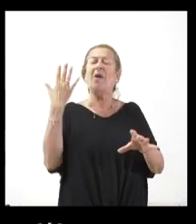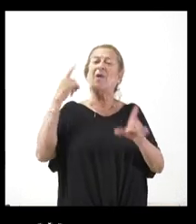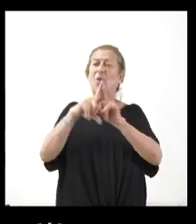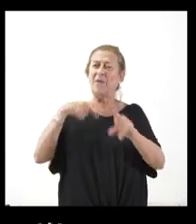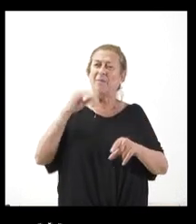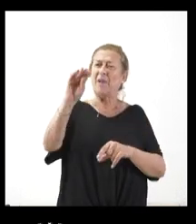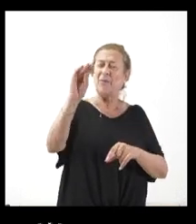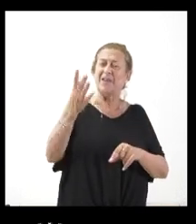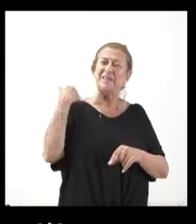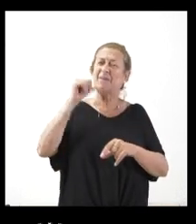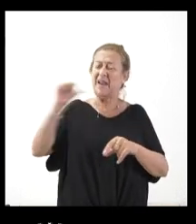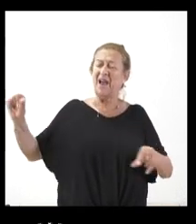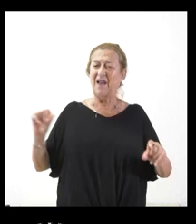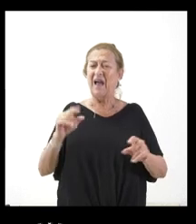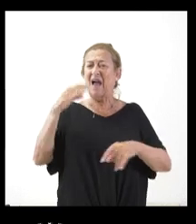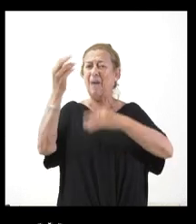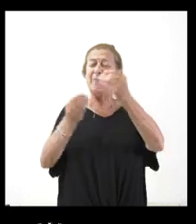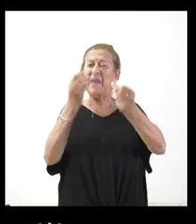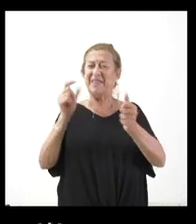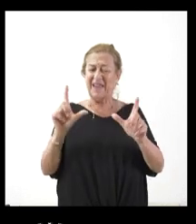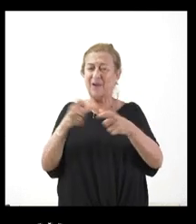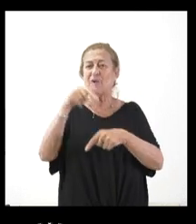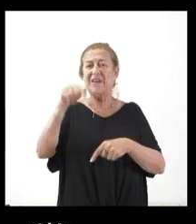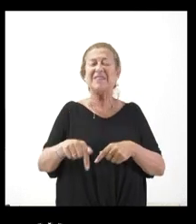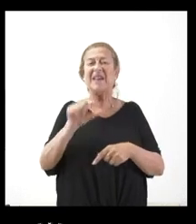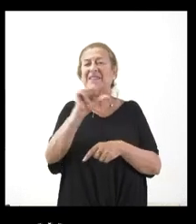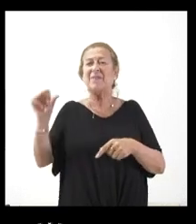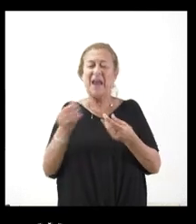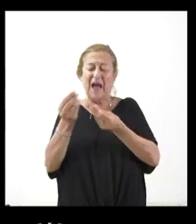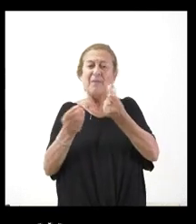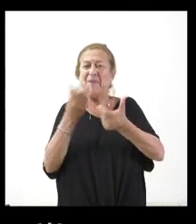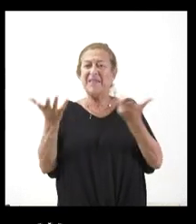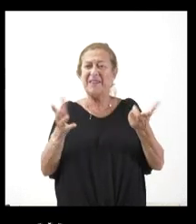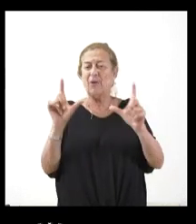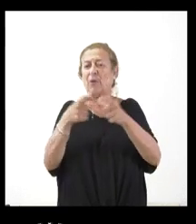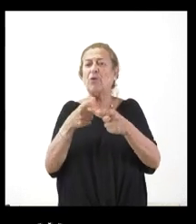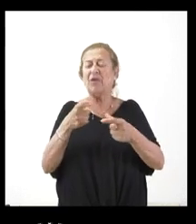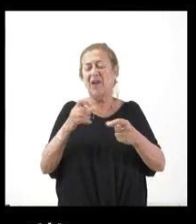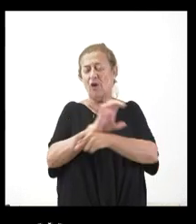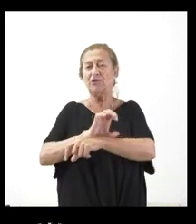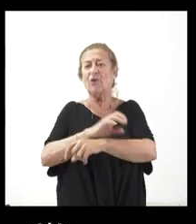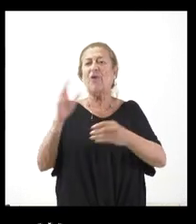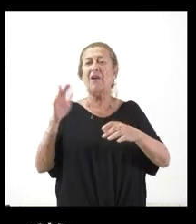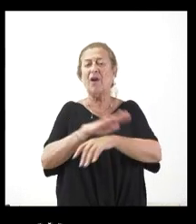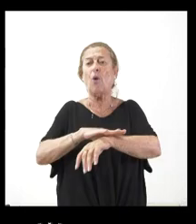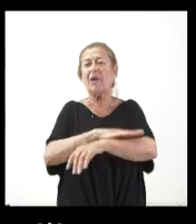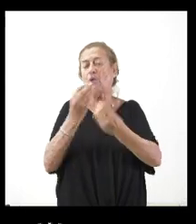semana por el ambiente que había en la reunión, qué ambiente ha habido esta semana con esta reunión del Consejo de Gobierno con el nuevo equipo. Gracias.